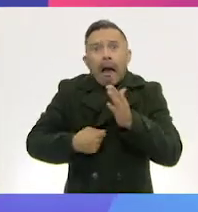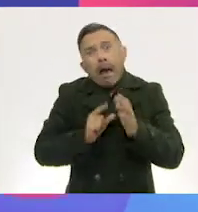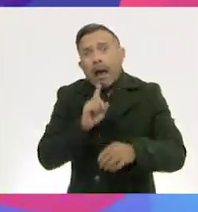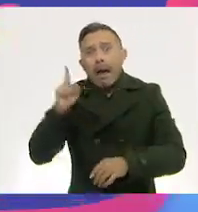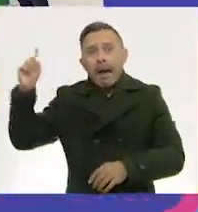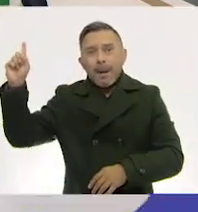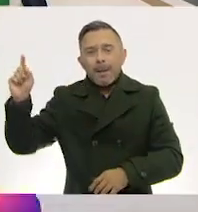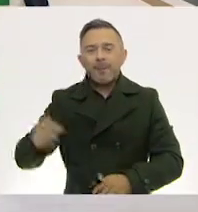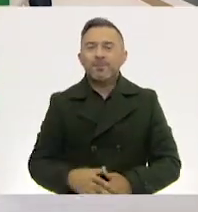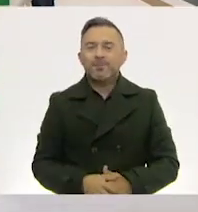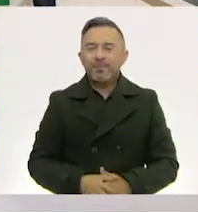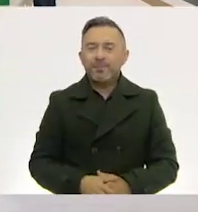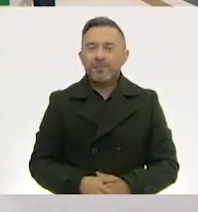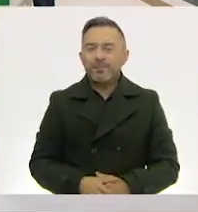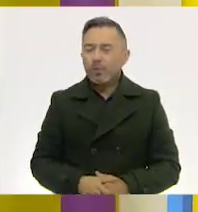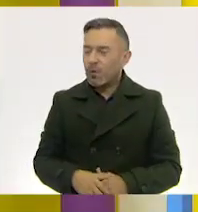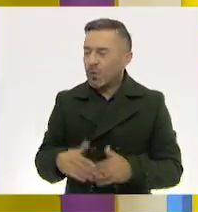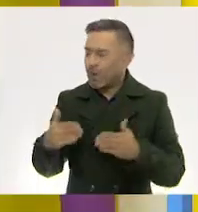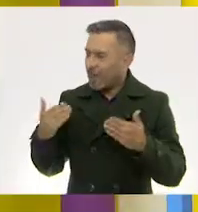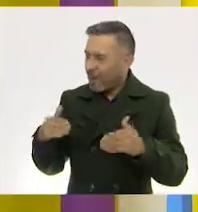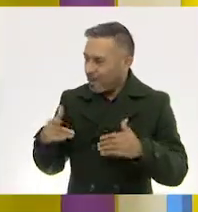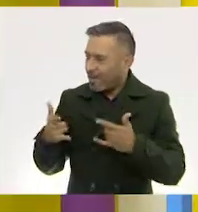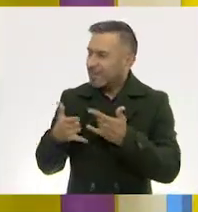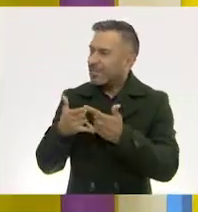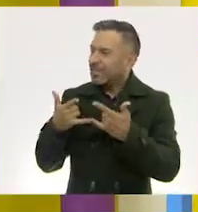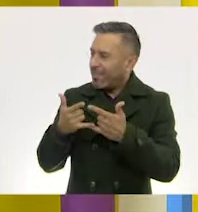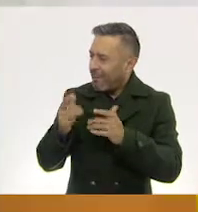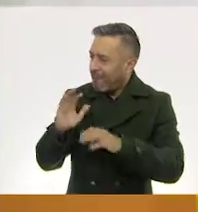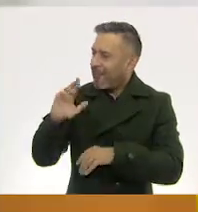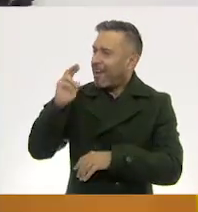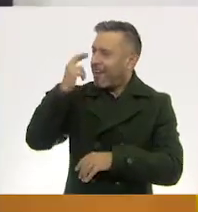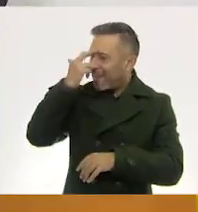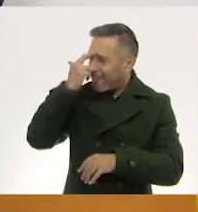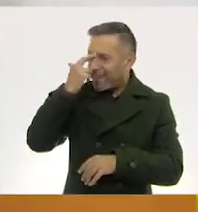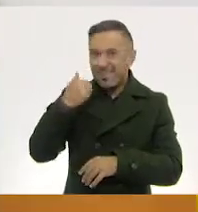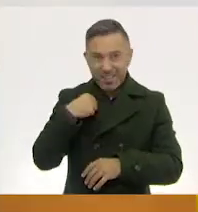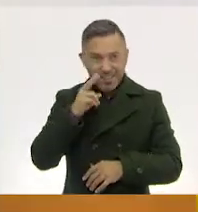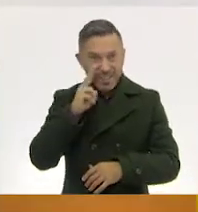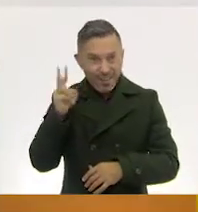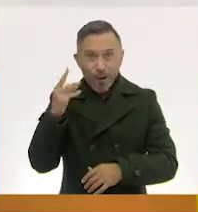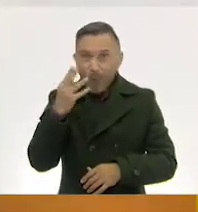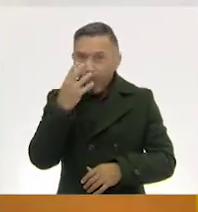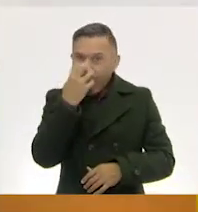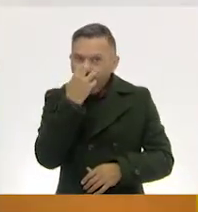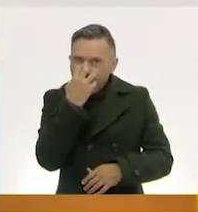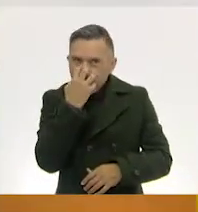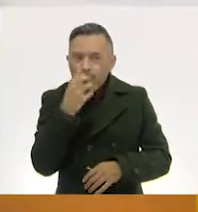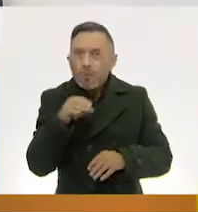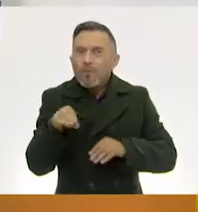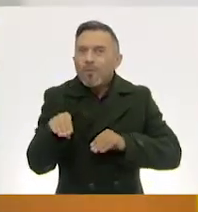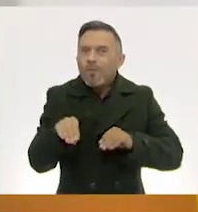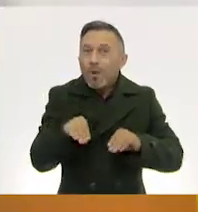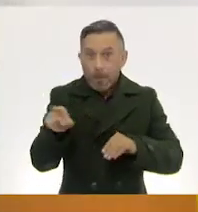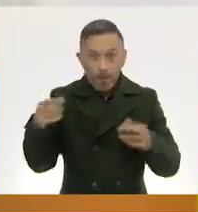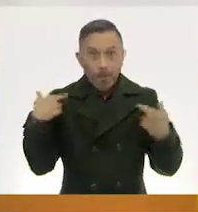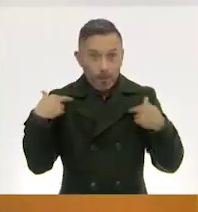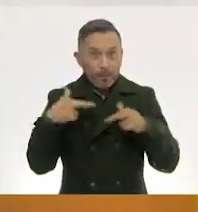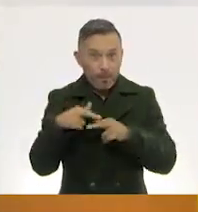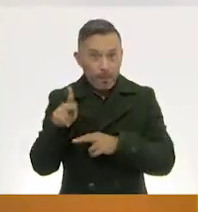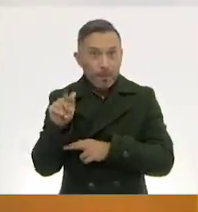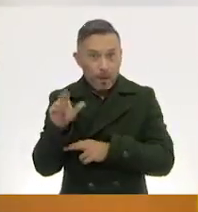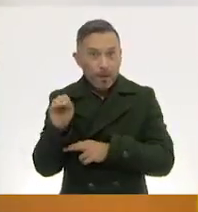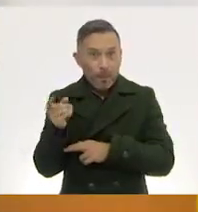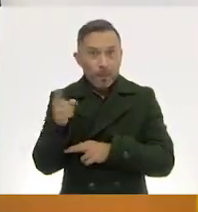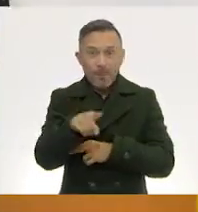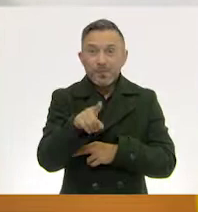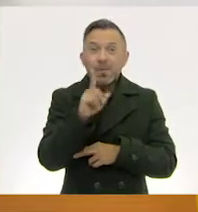¡Wow! Ya me acordé De esa historia Por El oso Bueno Los movimientos que exploraron aquí El profesor Paco Y